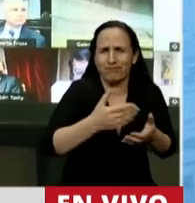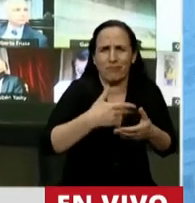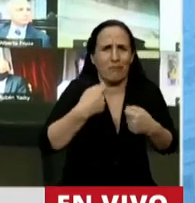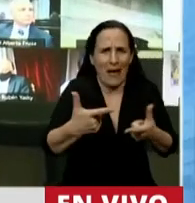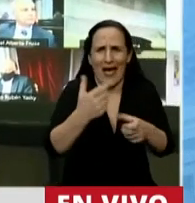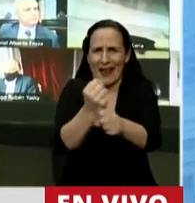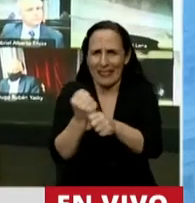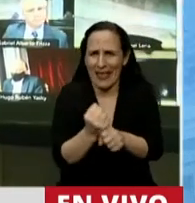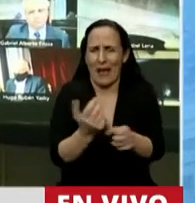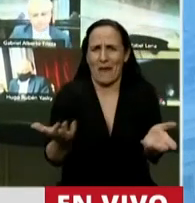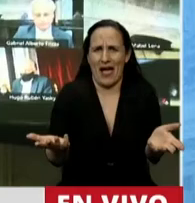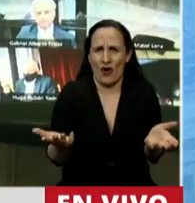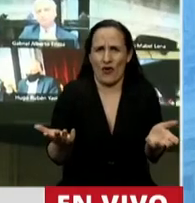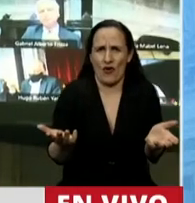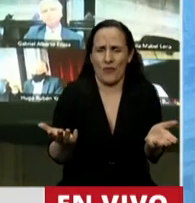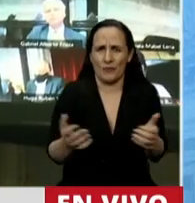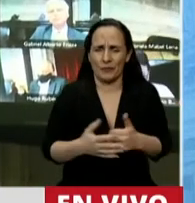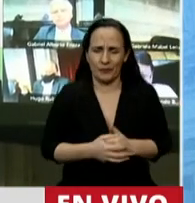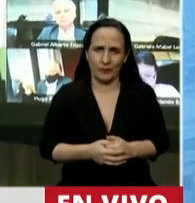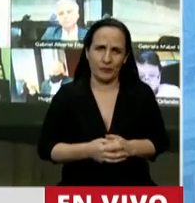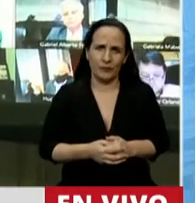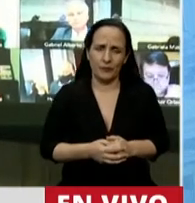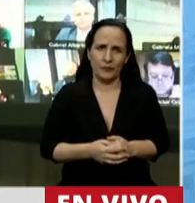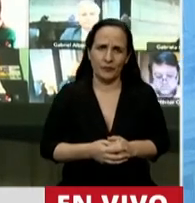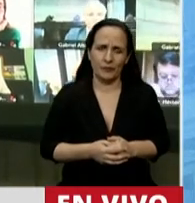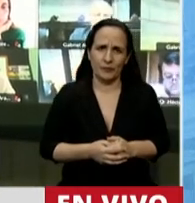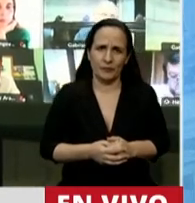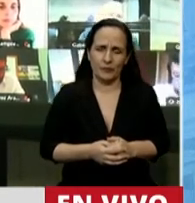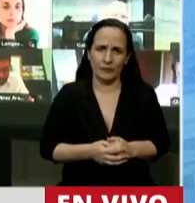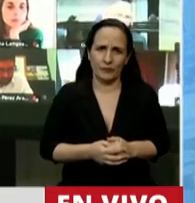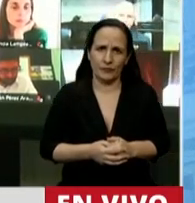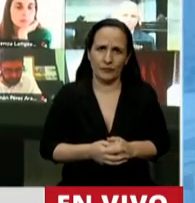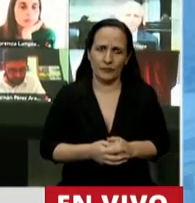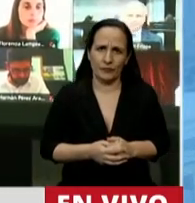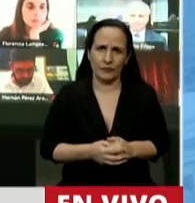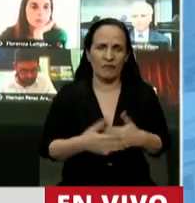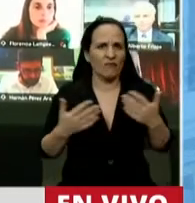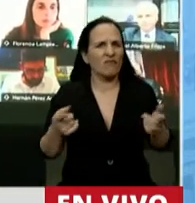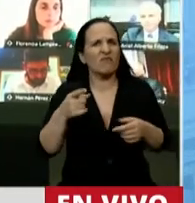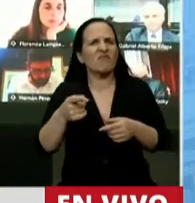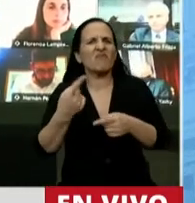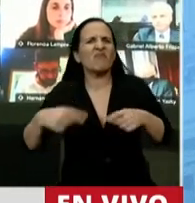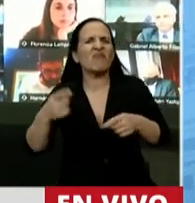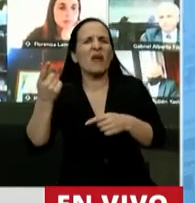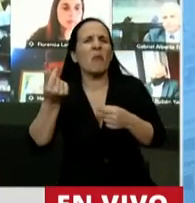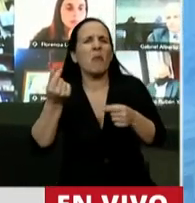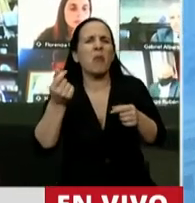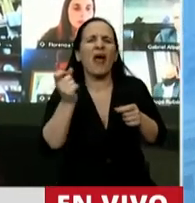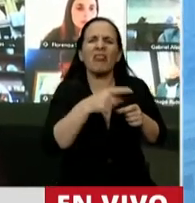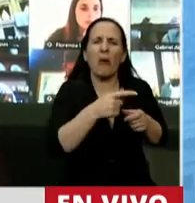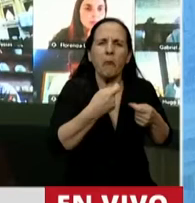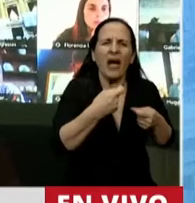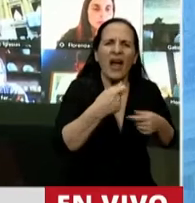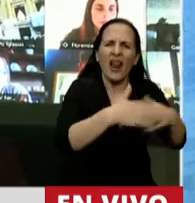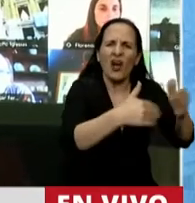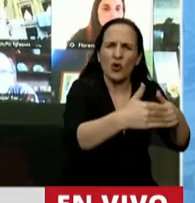trabajo. Y si de coherencia hablamos, ¿cuál es el incentivo de blanquear fondos para la construcción? Si al mismo